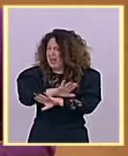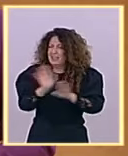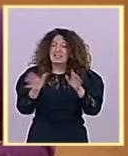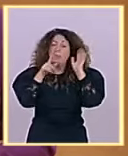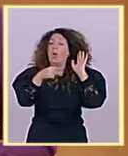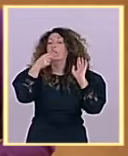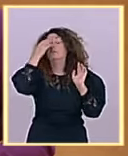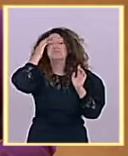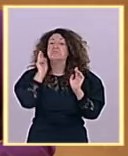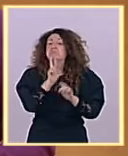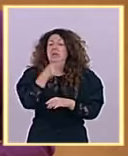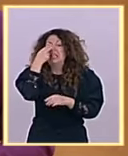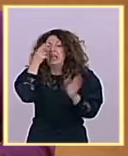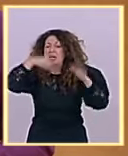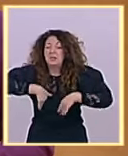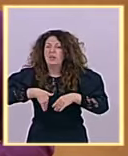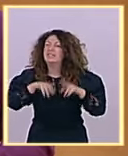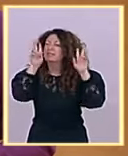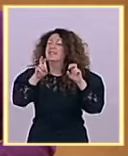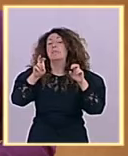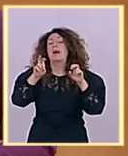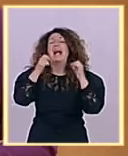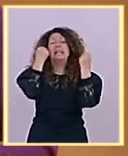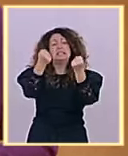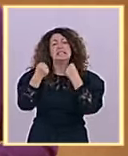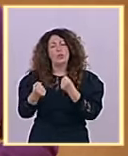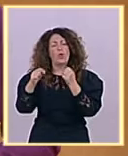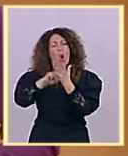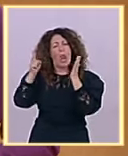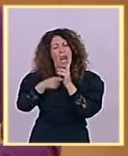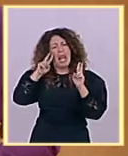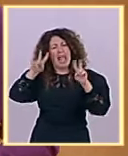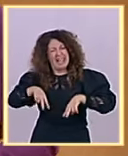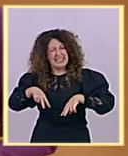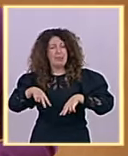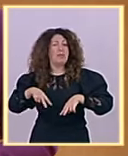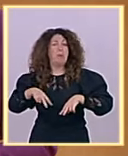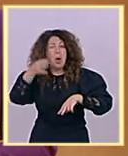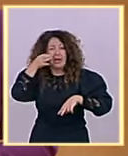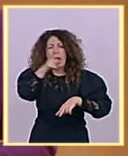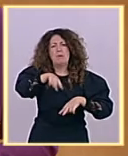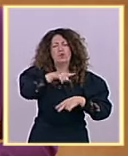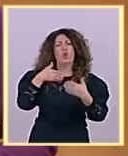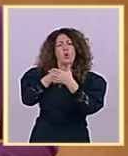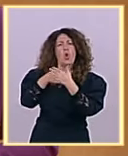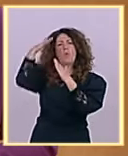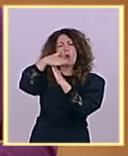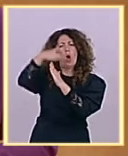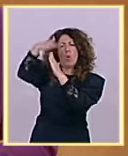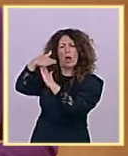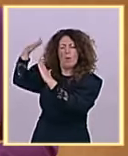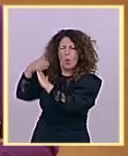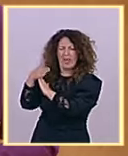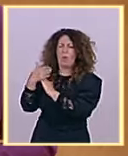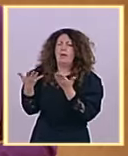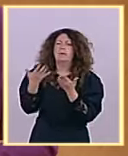instituciones cuando ustedes practican el bloqueo sistemático de la renovación de los órganos constitucionales que tienen que ejercer su